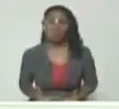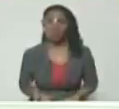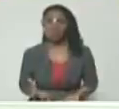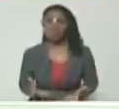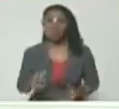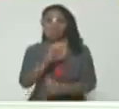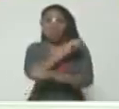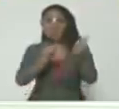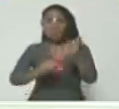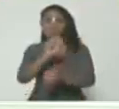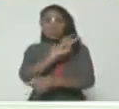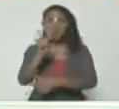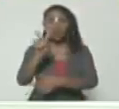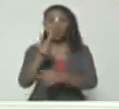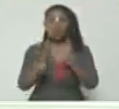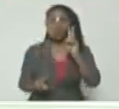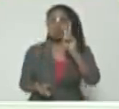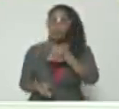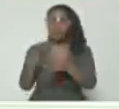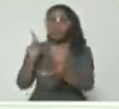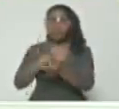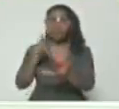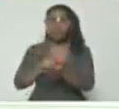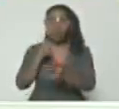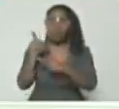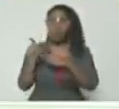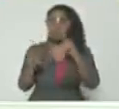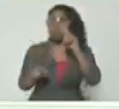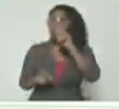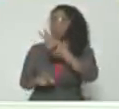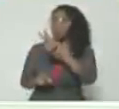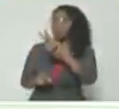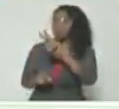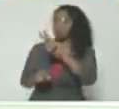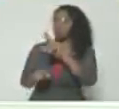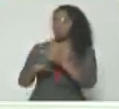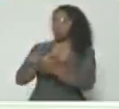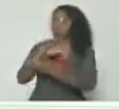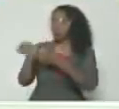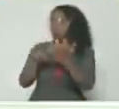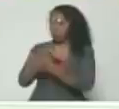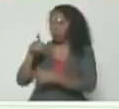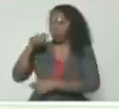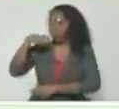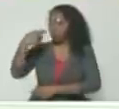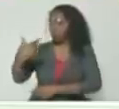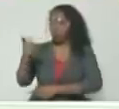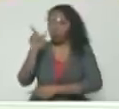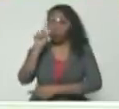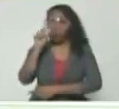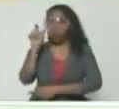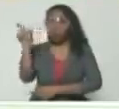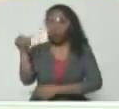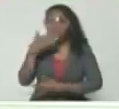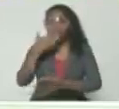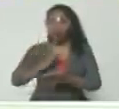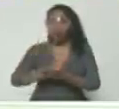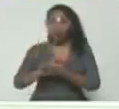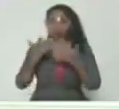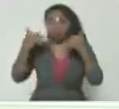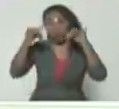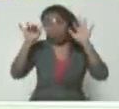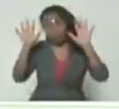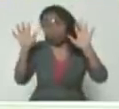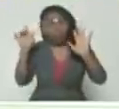La vicepresidenta presente allí, viendo ese desastre y esa basura que envió Pietro Parolin. Supuestamente,